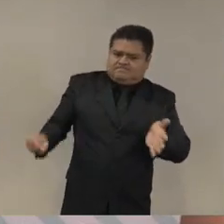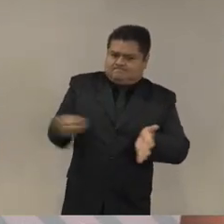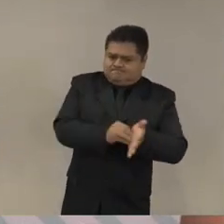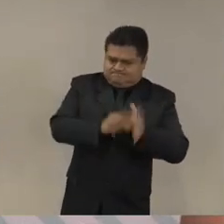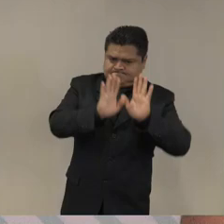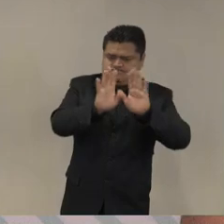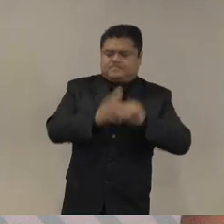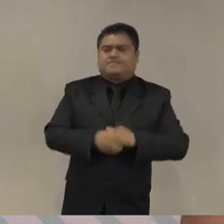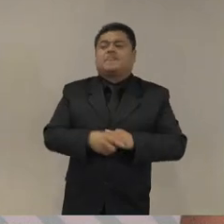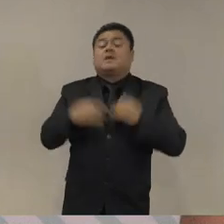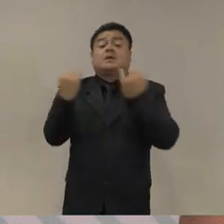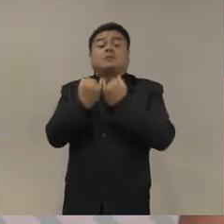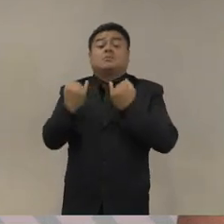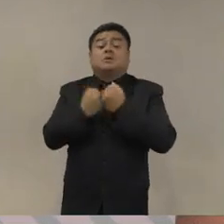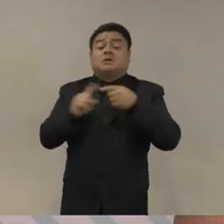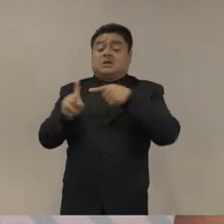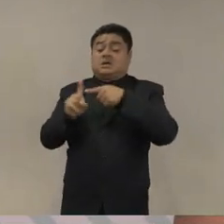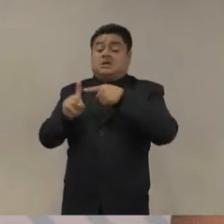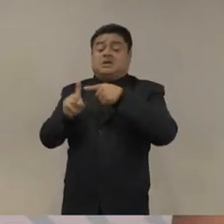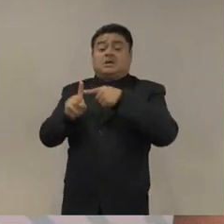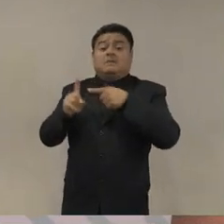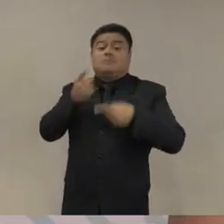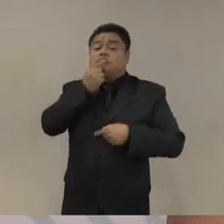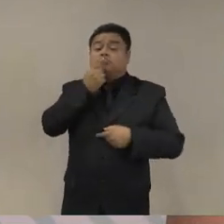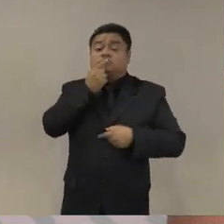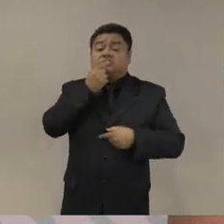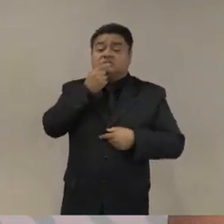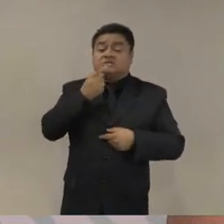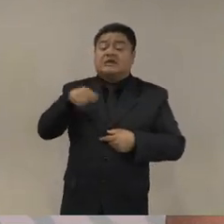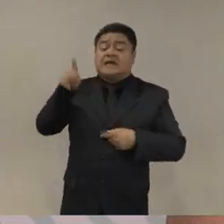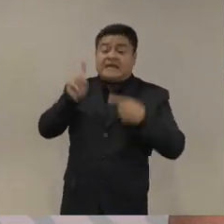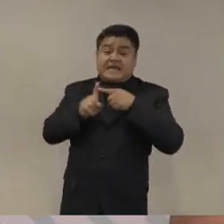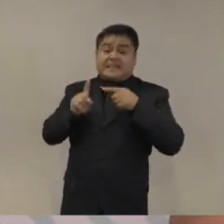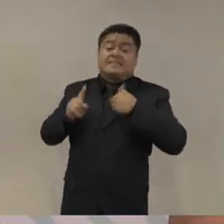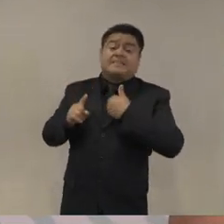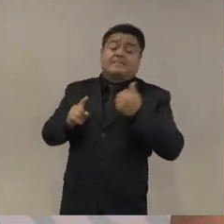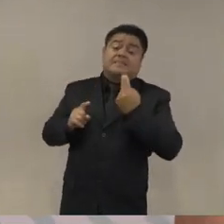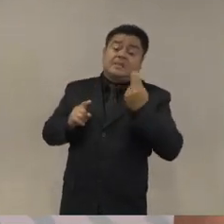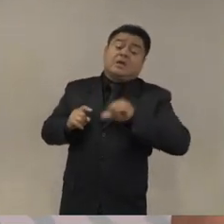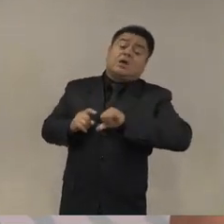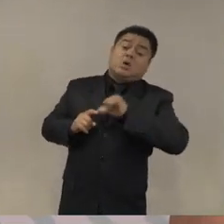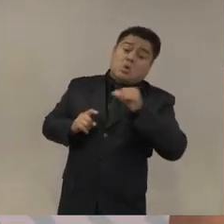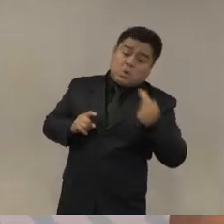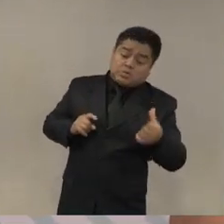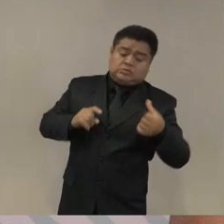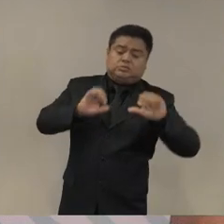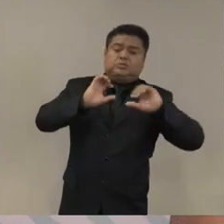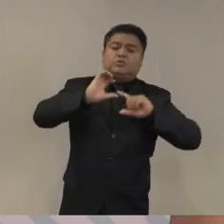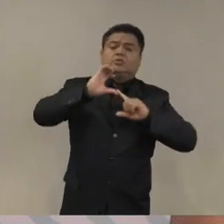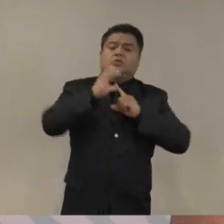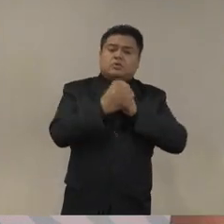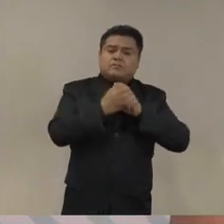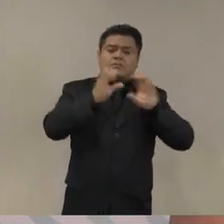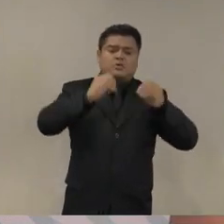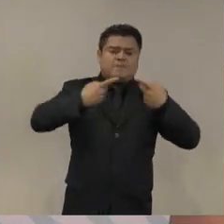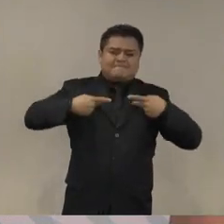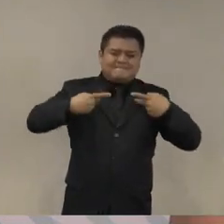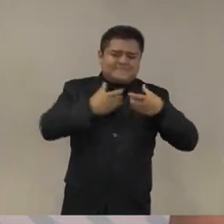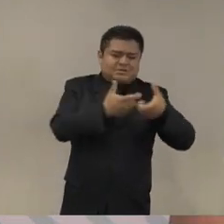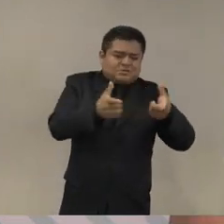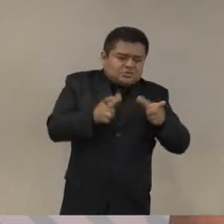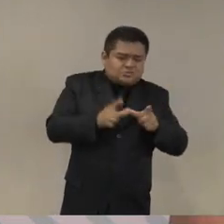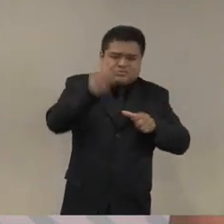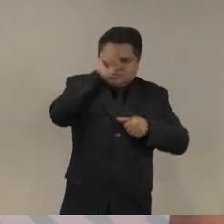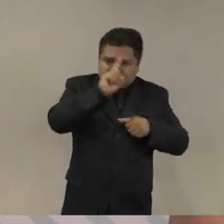el auditor policial externo tiene que ir acompañado de un consejo ciudadano de adeveras